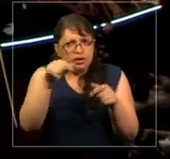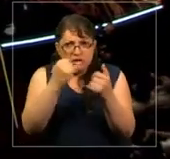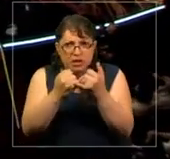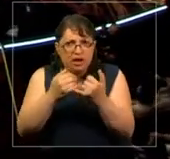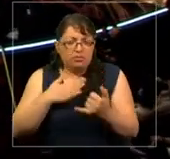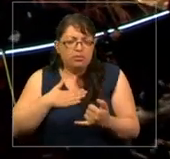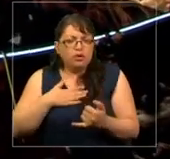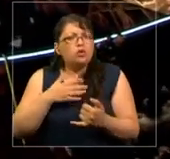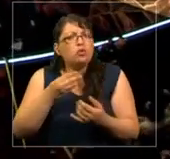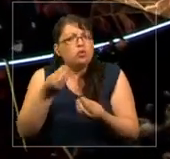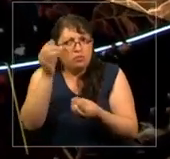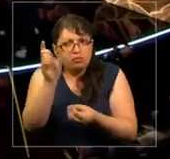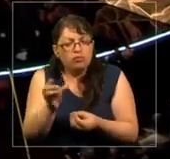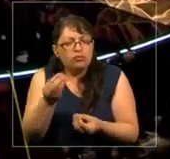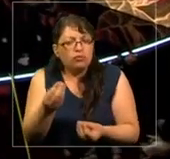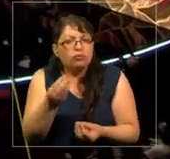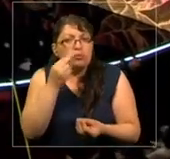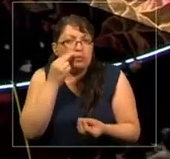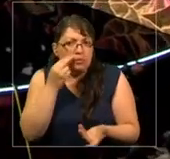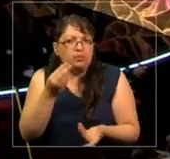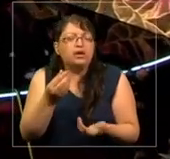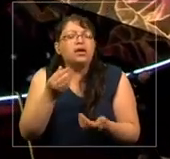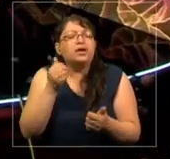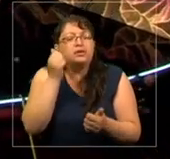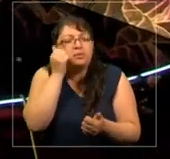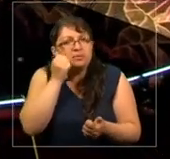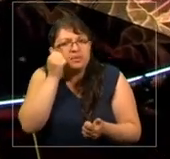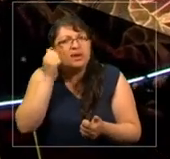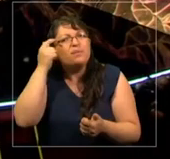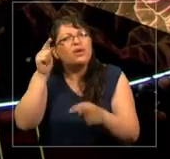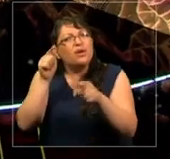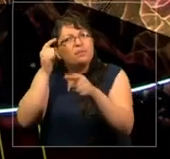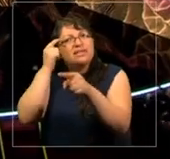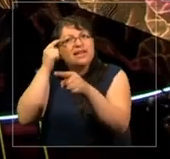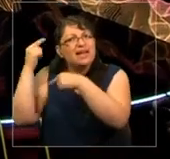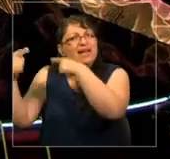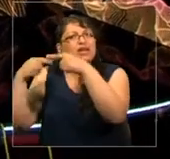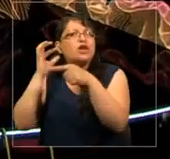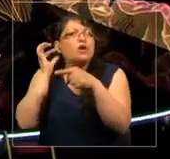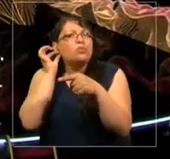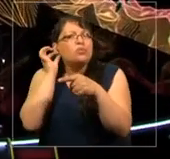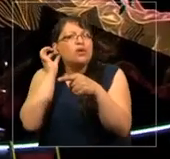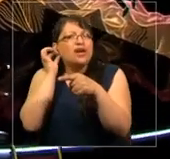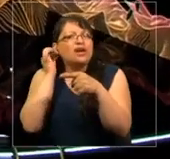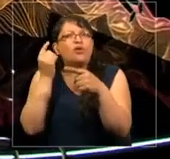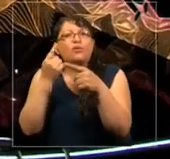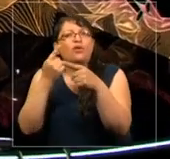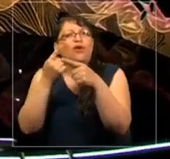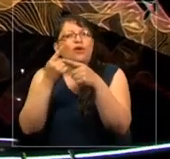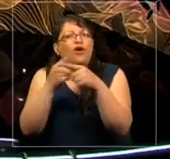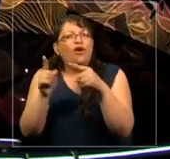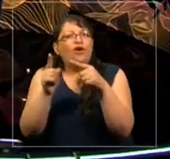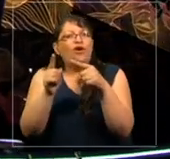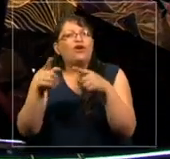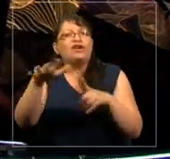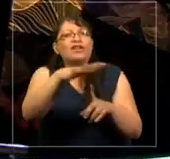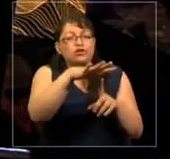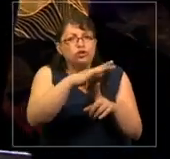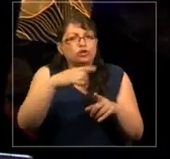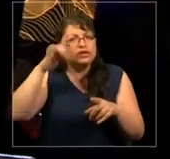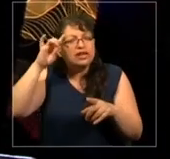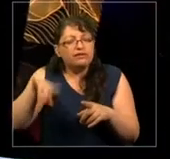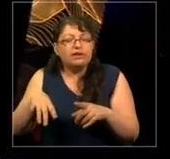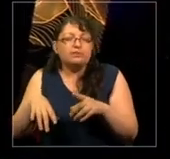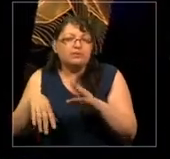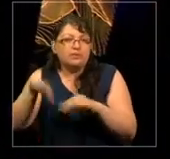bueno y amable, pero para él las historias de las mujeres pertenecen a otro universo. Sabemos estadísticamente que